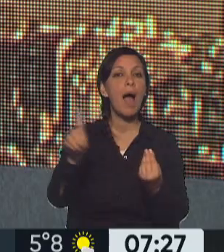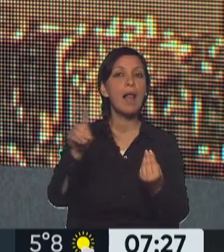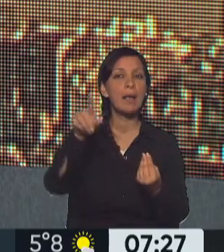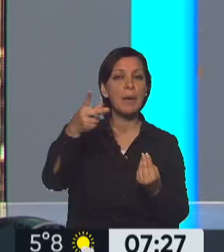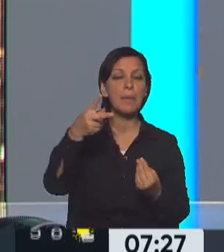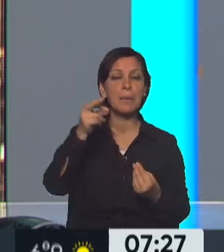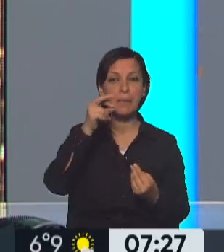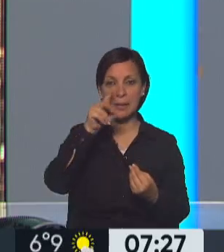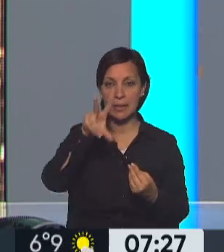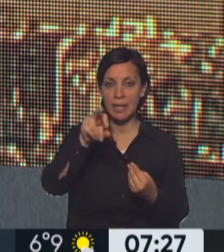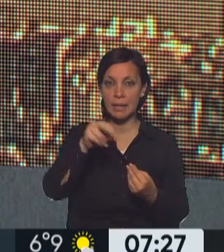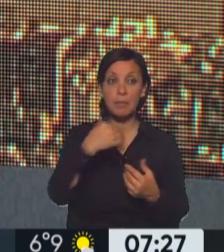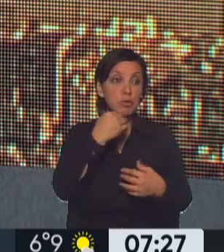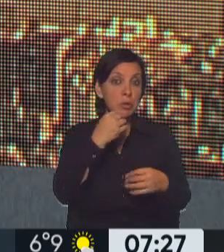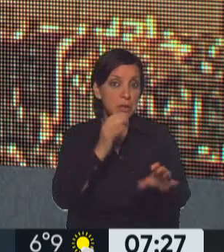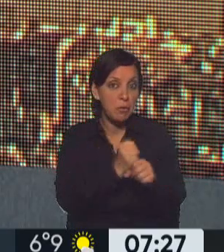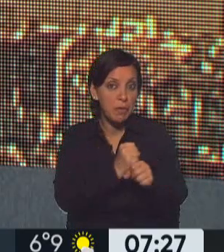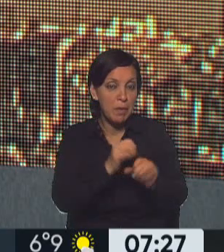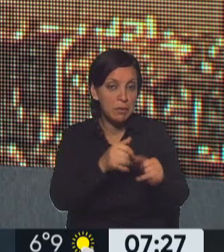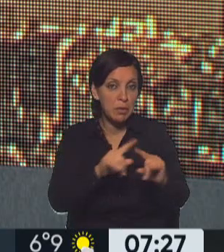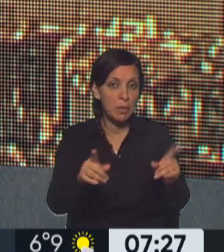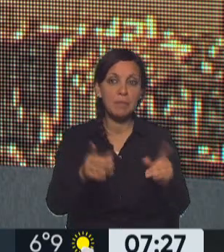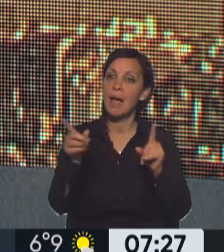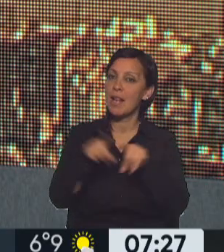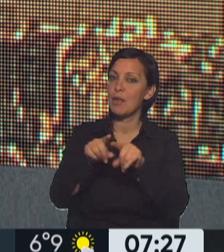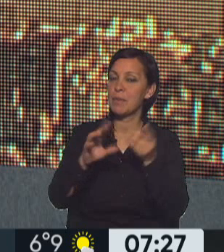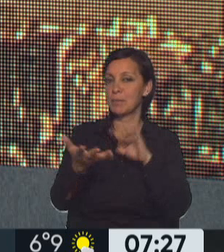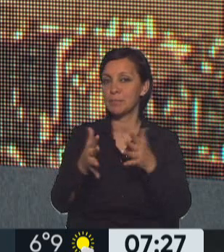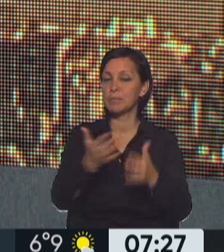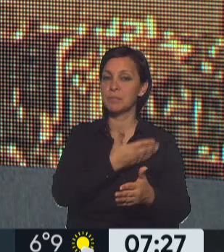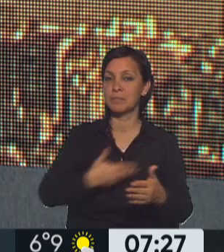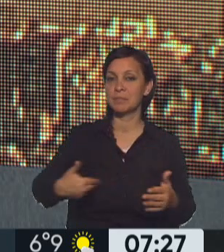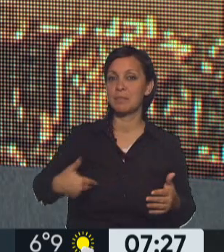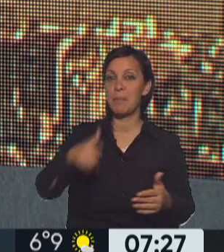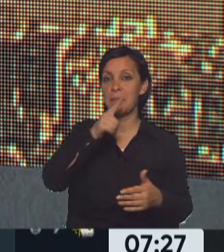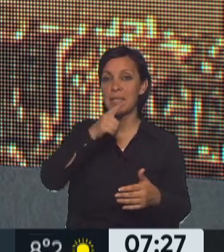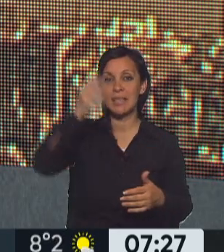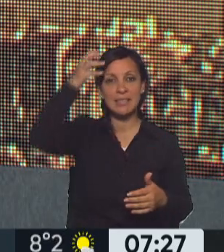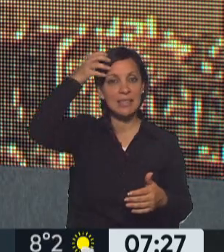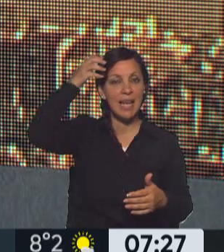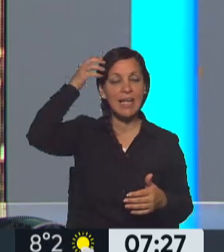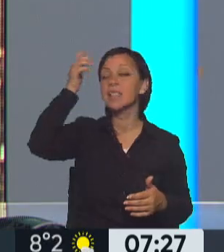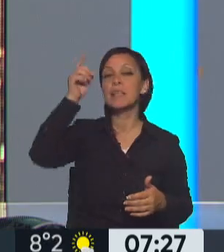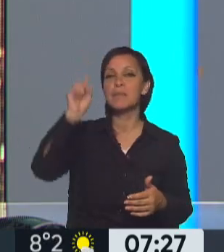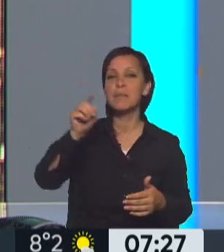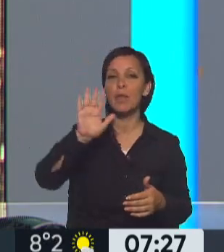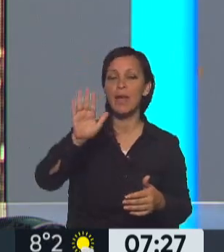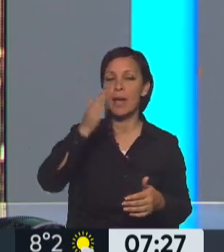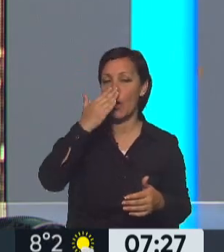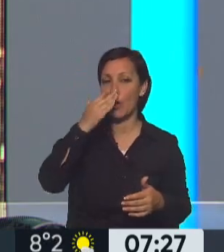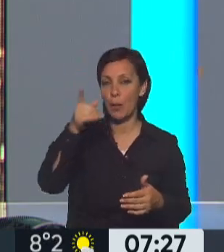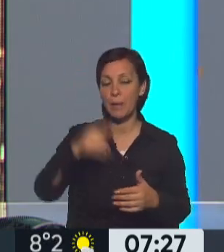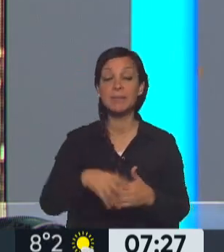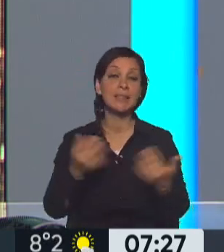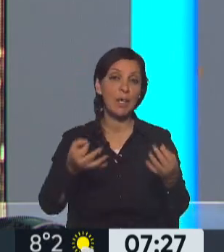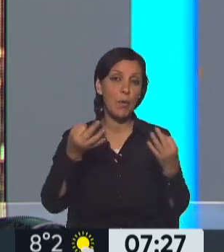Que no sé si está confirmado Bueno, a tono de lo que fue en el debate presidencial Schiaretti hablando de Córdoba, el Córdoba centrismo. Exactamente, los diputados